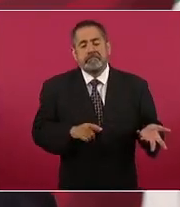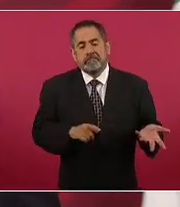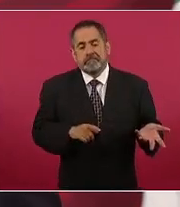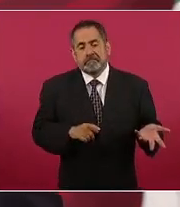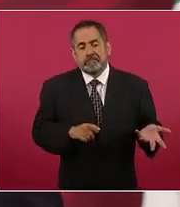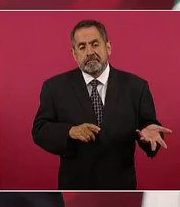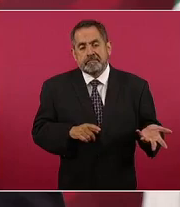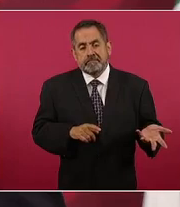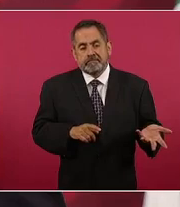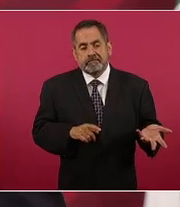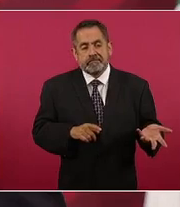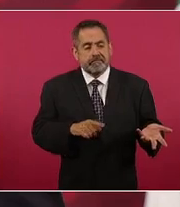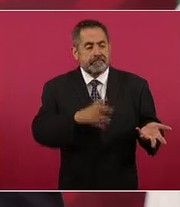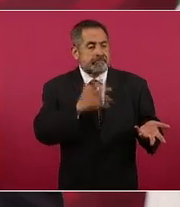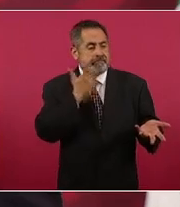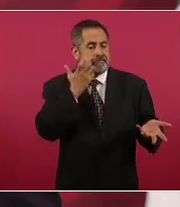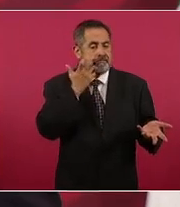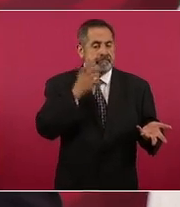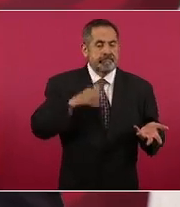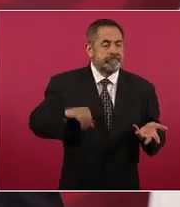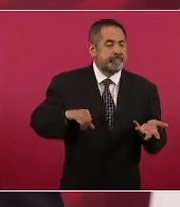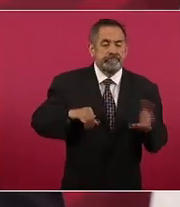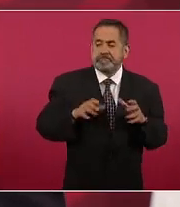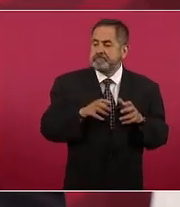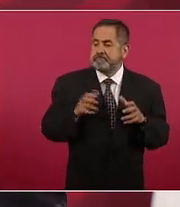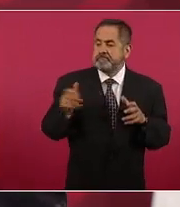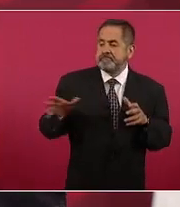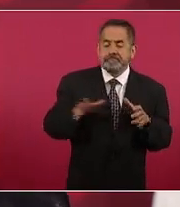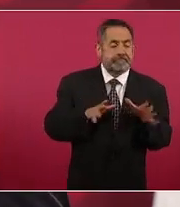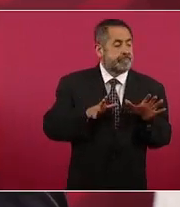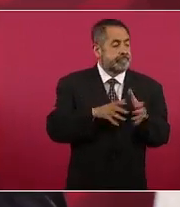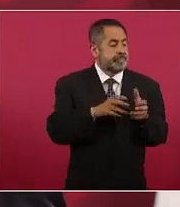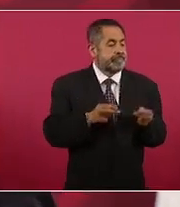intereses pues